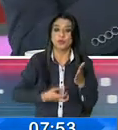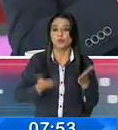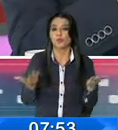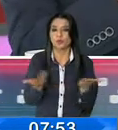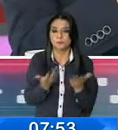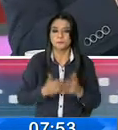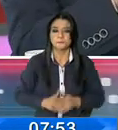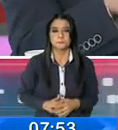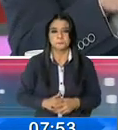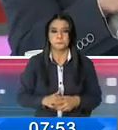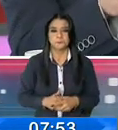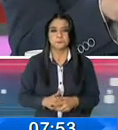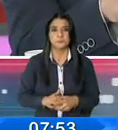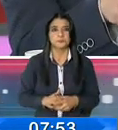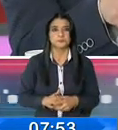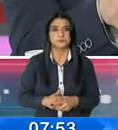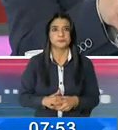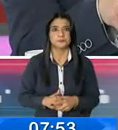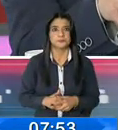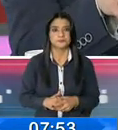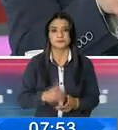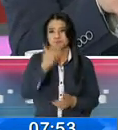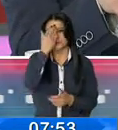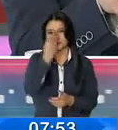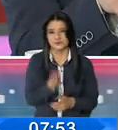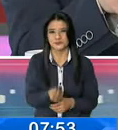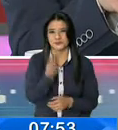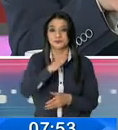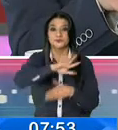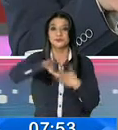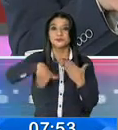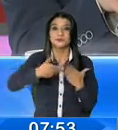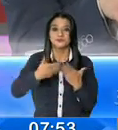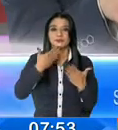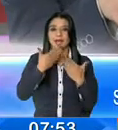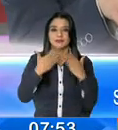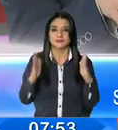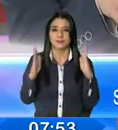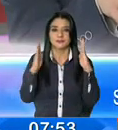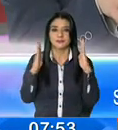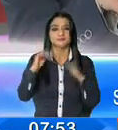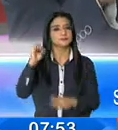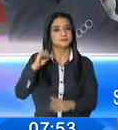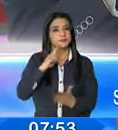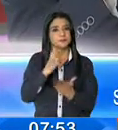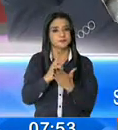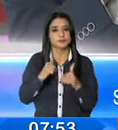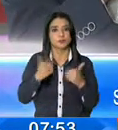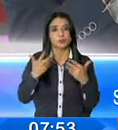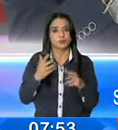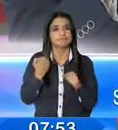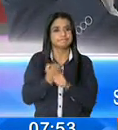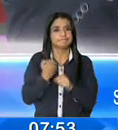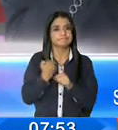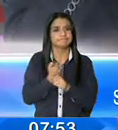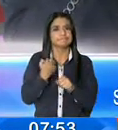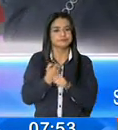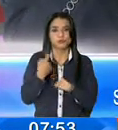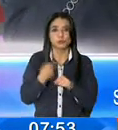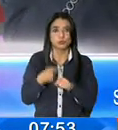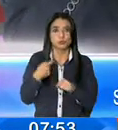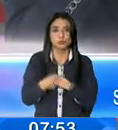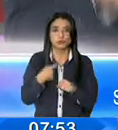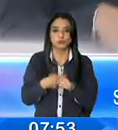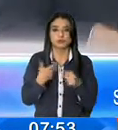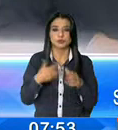multar. Adelante. Bueno, buenos días con todos, muchísimas gracias. Sí, efectivamente hemos hecho un trabajo arduo, hemos hecho más